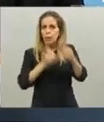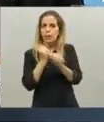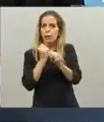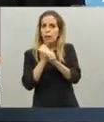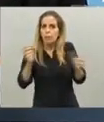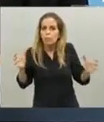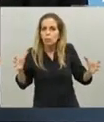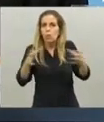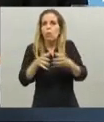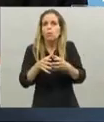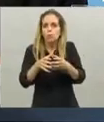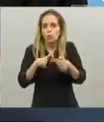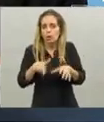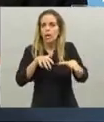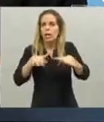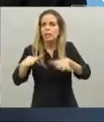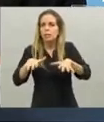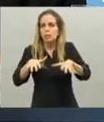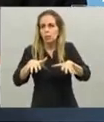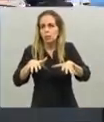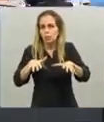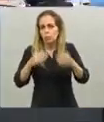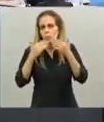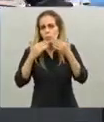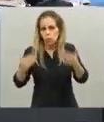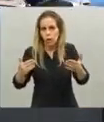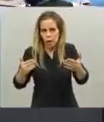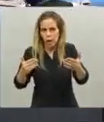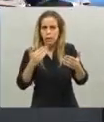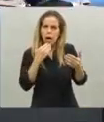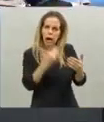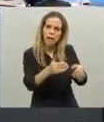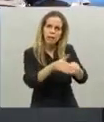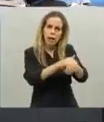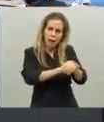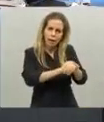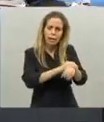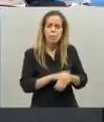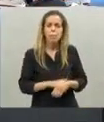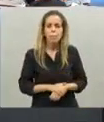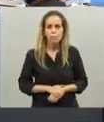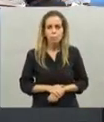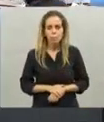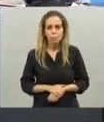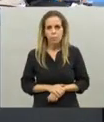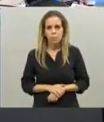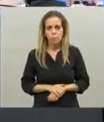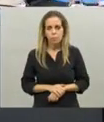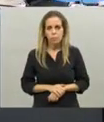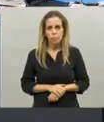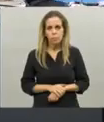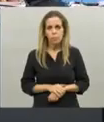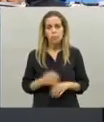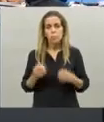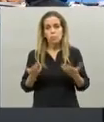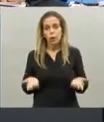en esta situación tan crítica que vivimos. Gracias. Muchas gracias, Horacio. Excel. Bueno,